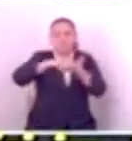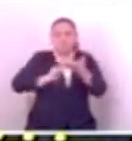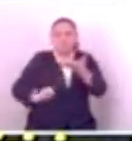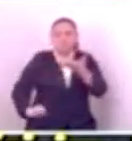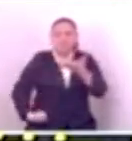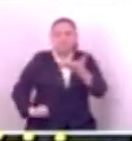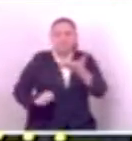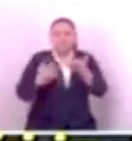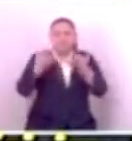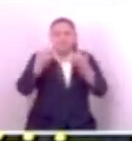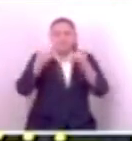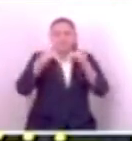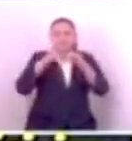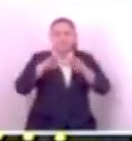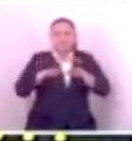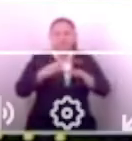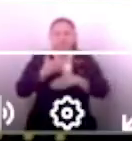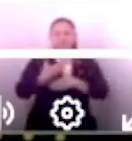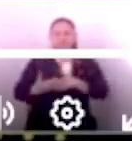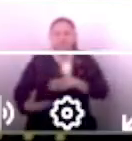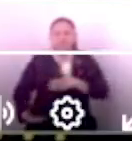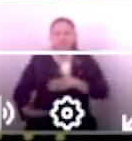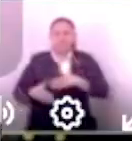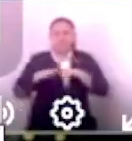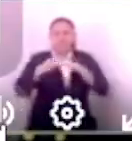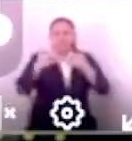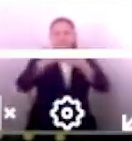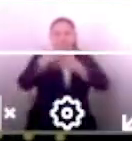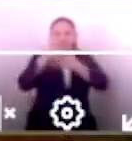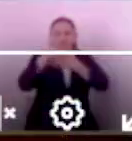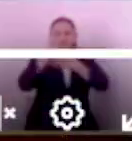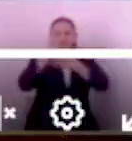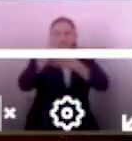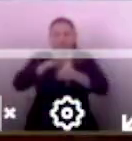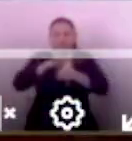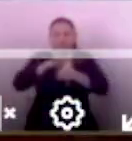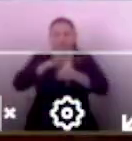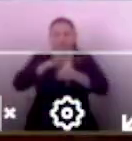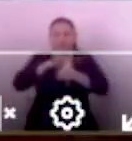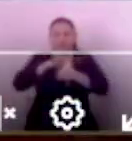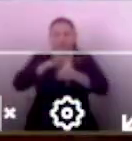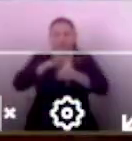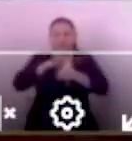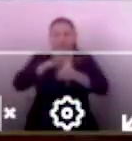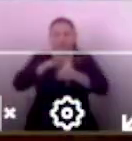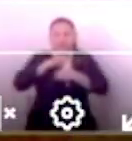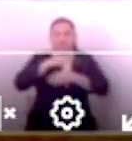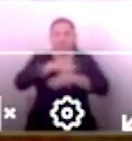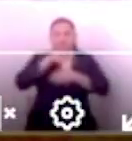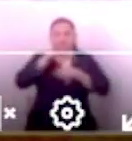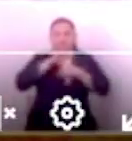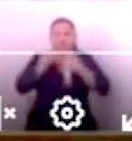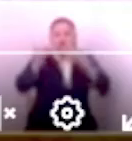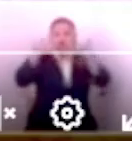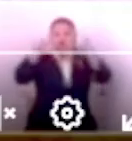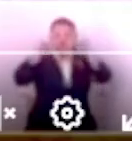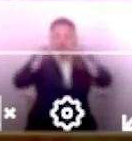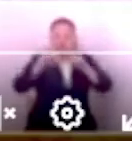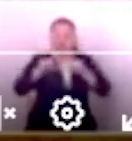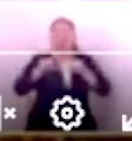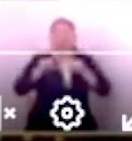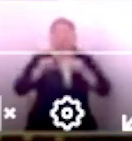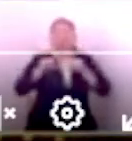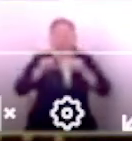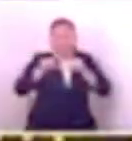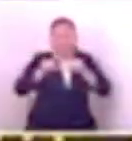mayoría de los salvadoreños. Muchas gracias, presidente, colegas diputados. ¿Ven por qué le digo que anda todo sospechoso?